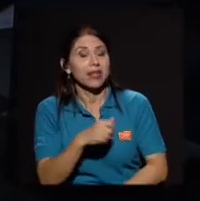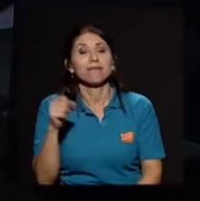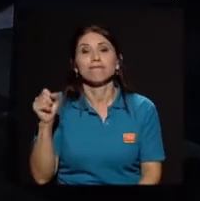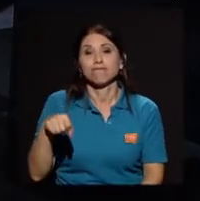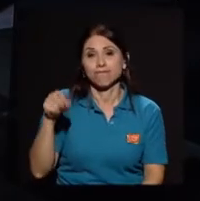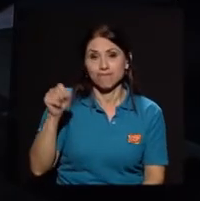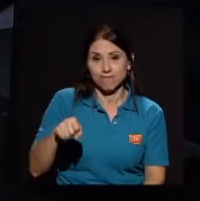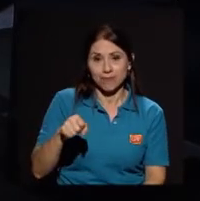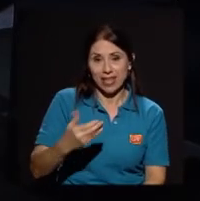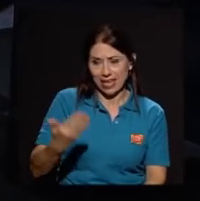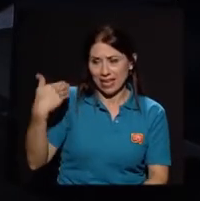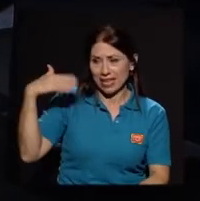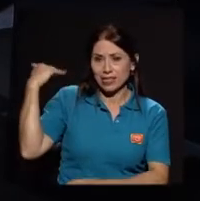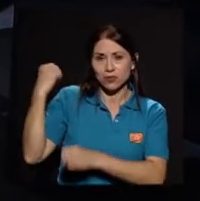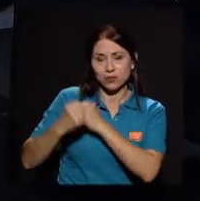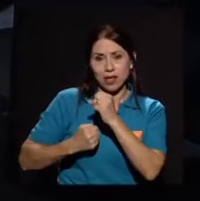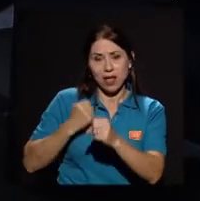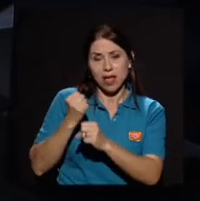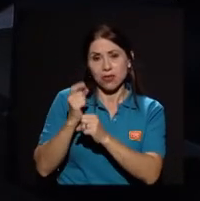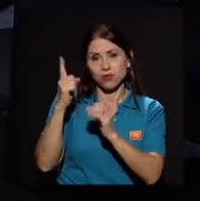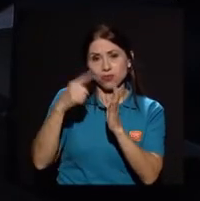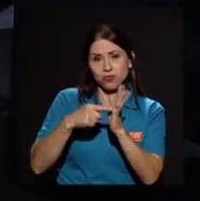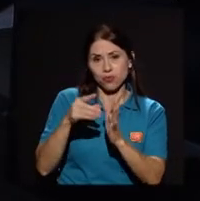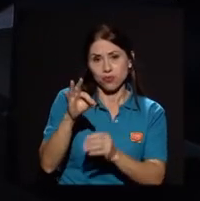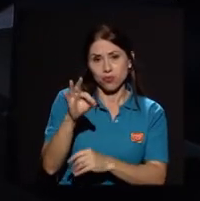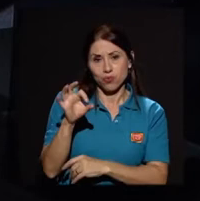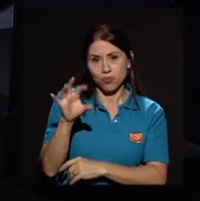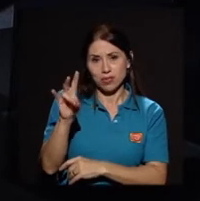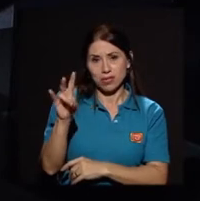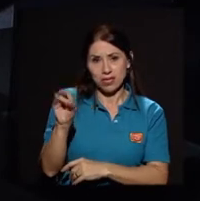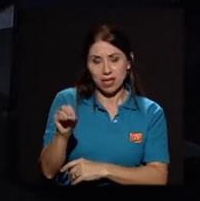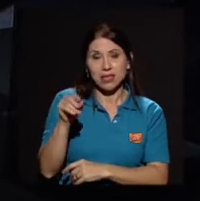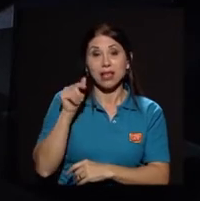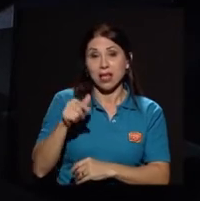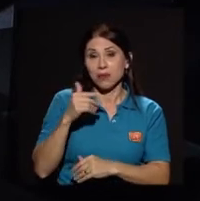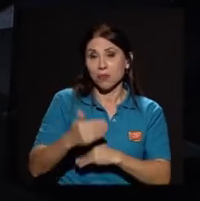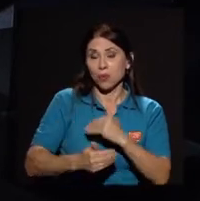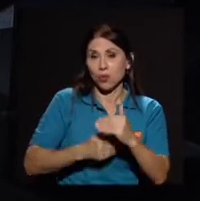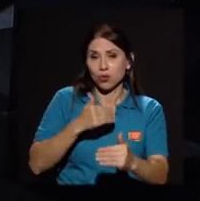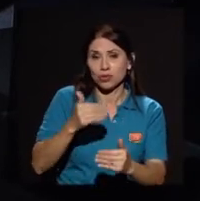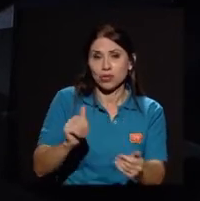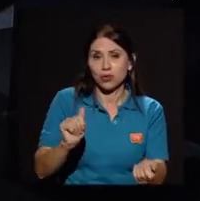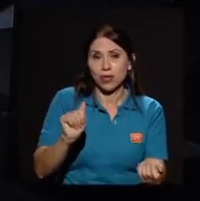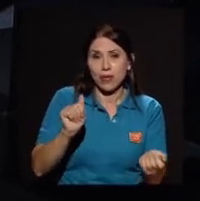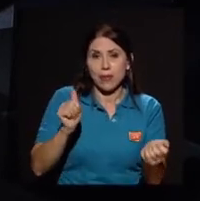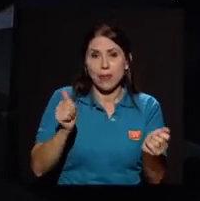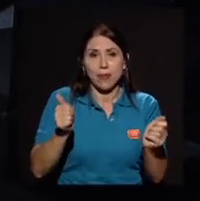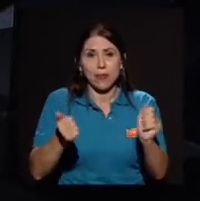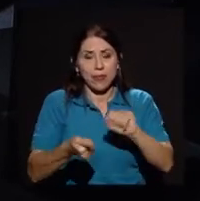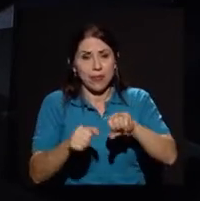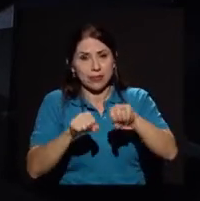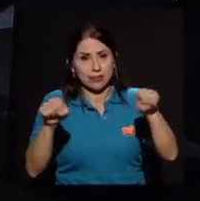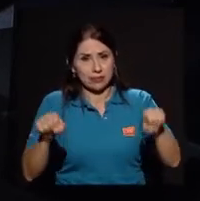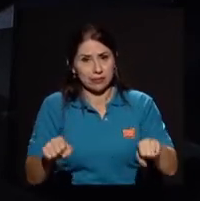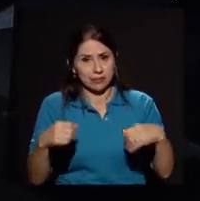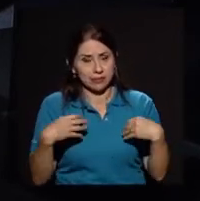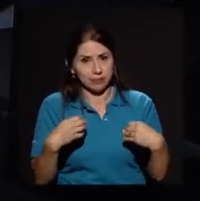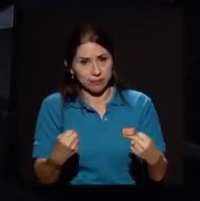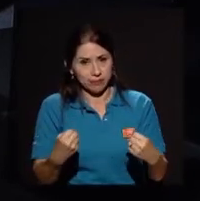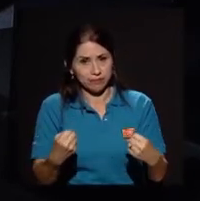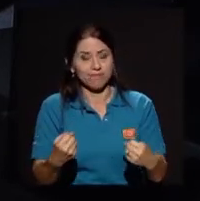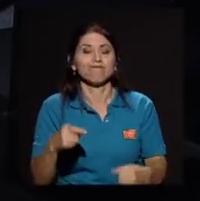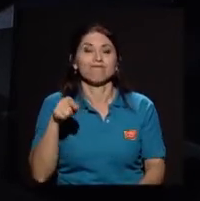época, en la década de los 70, que ya se da todo el proceso de transformación del sistema de salud, se hace